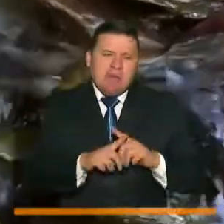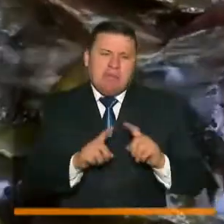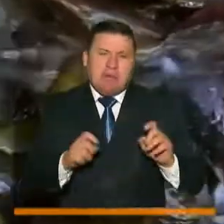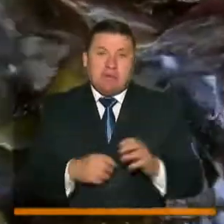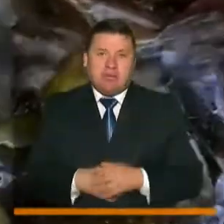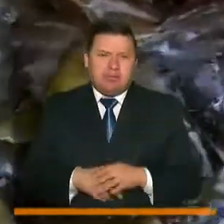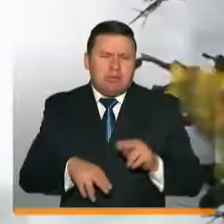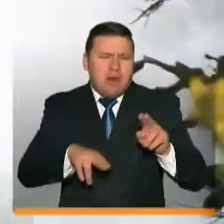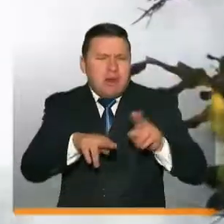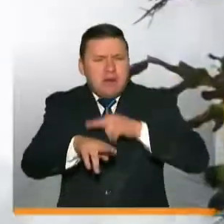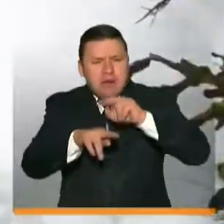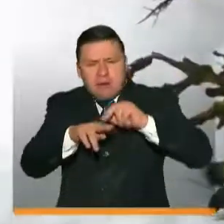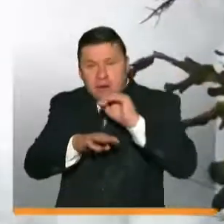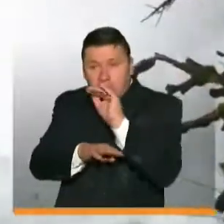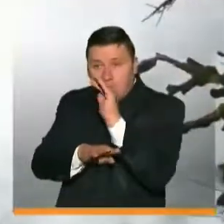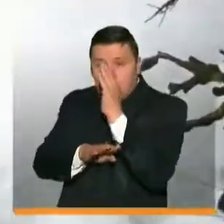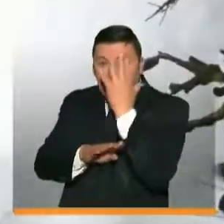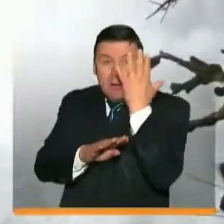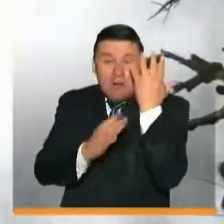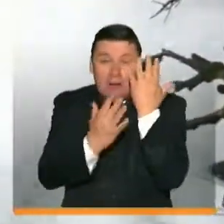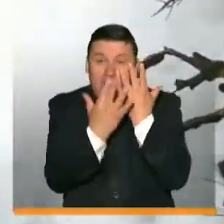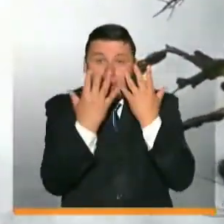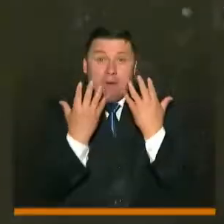Naturaleza vibrante.